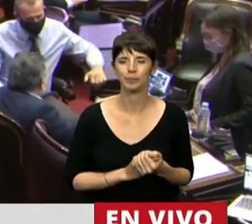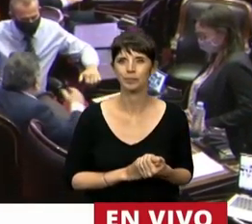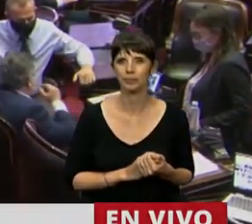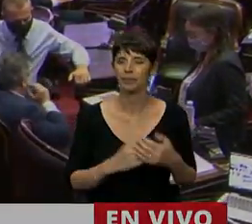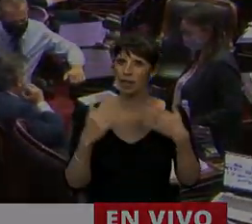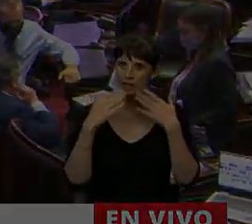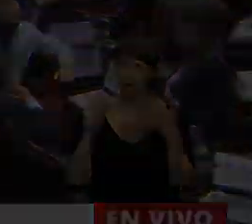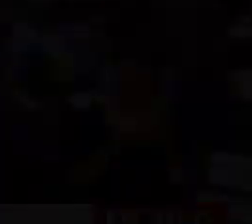a los y las colegas legisladores y legisladoras que nos acompañen votando afirmativamente este